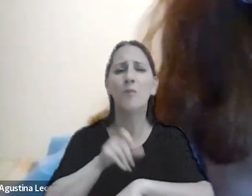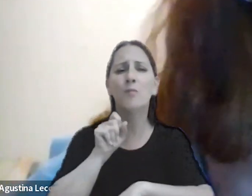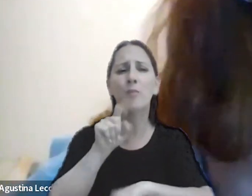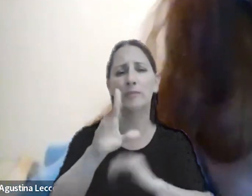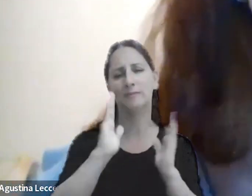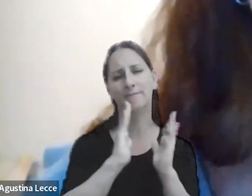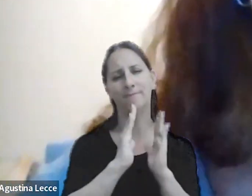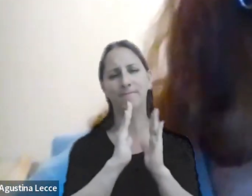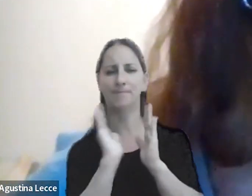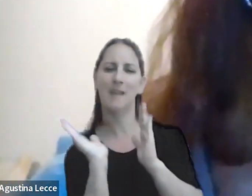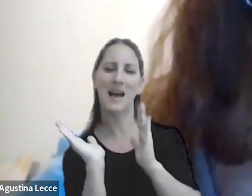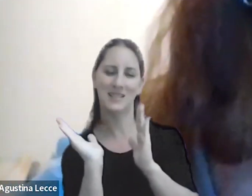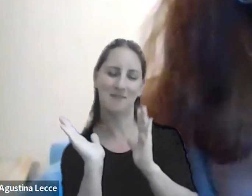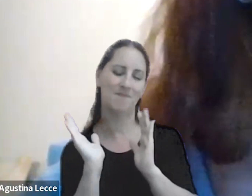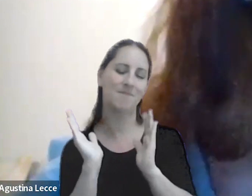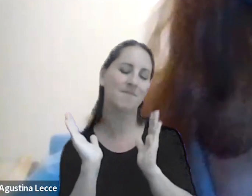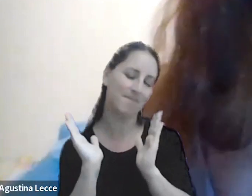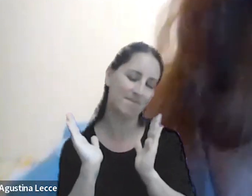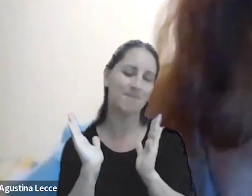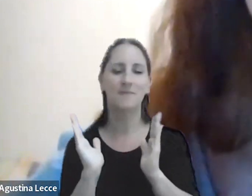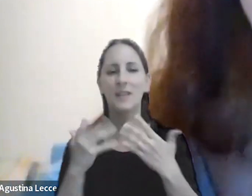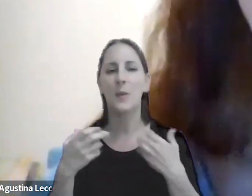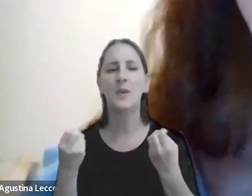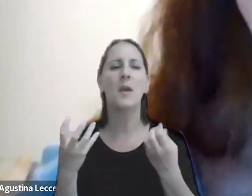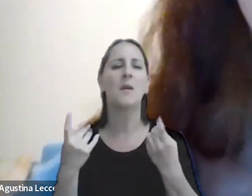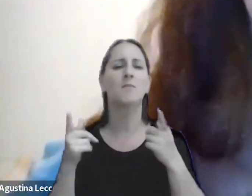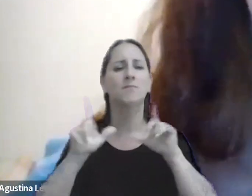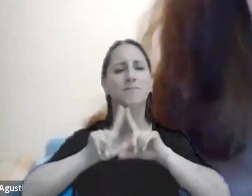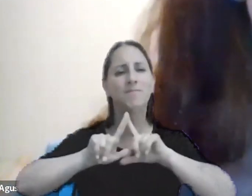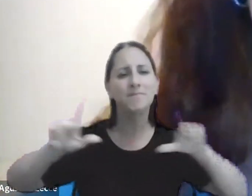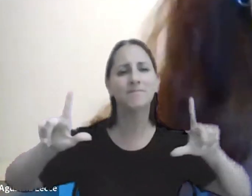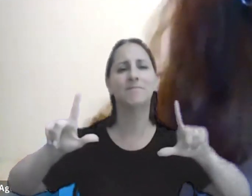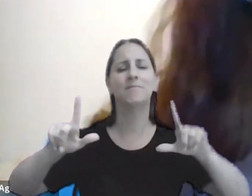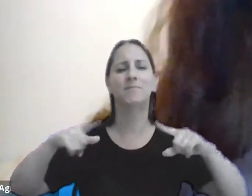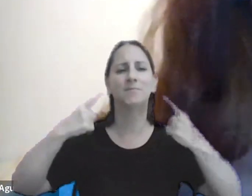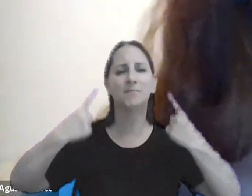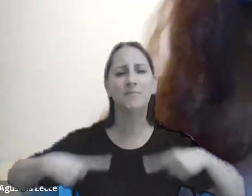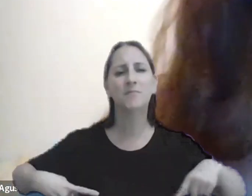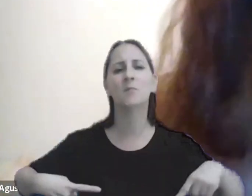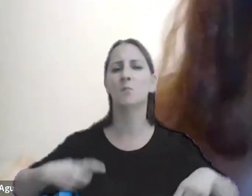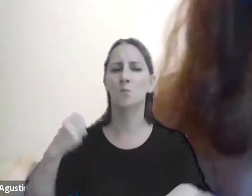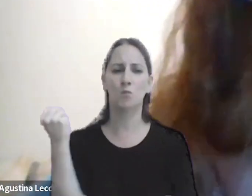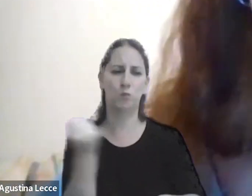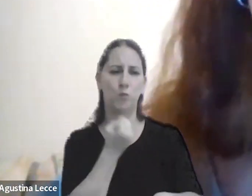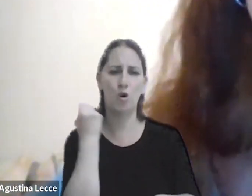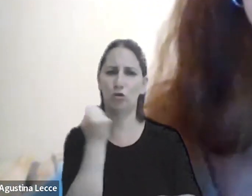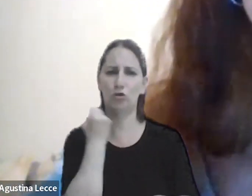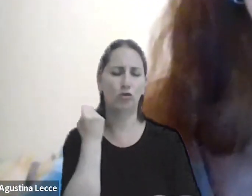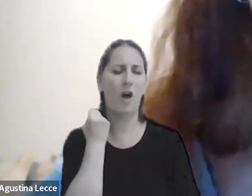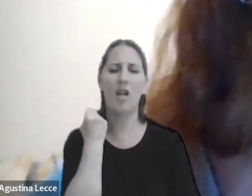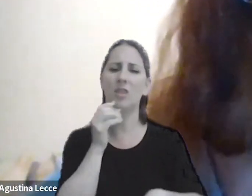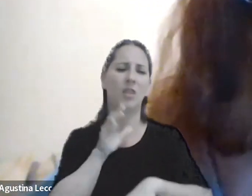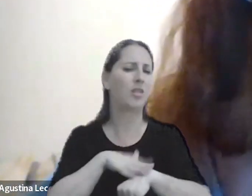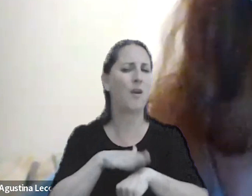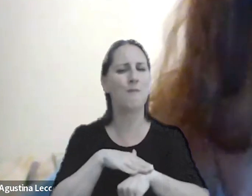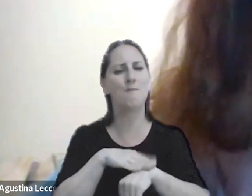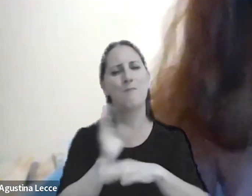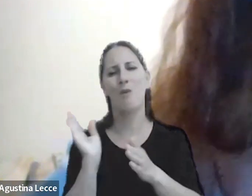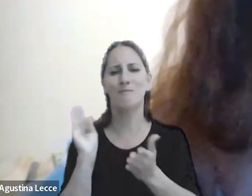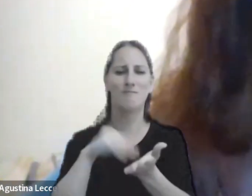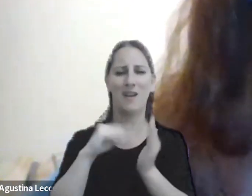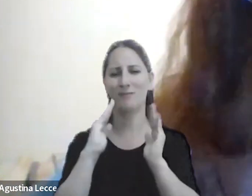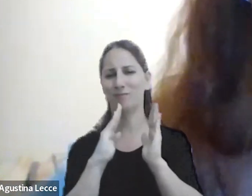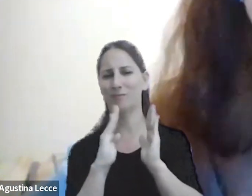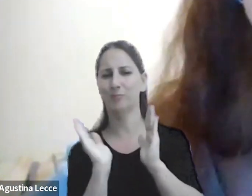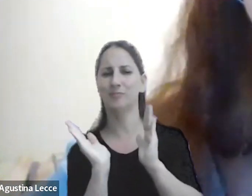quizás un poquito de lo que estaba previsto pero la verdad que el material amerita hacer este tiempo de más así